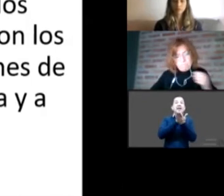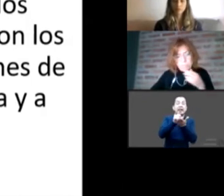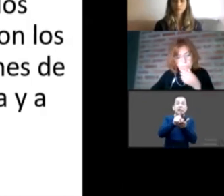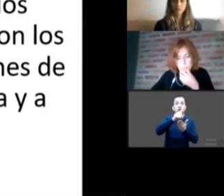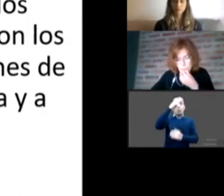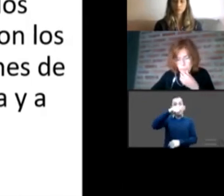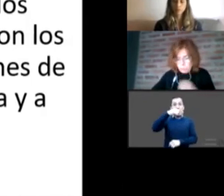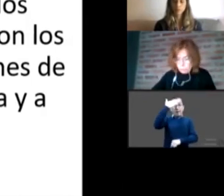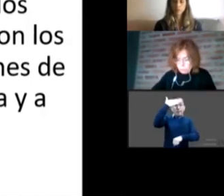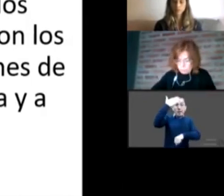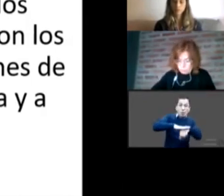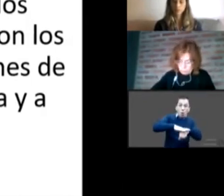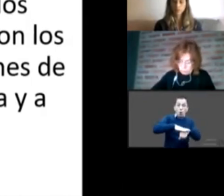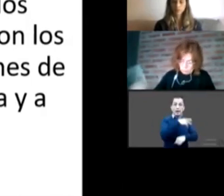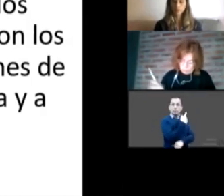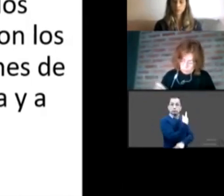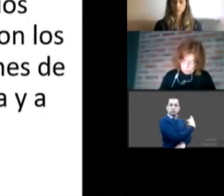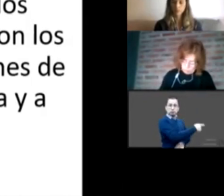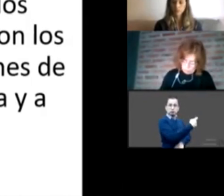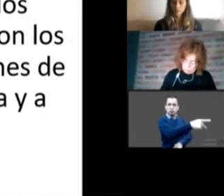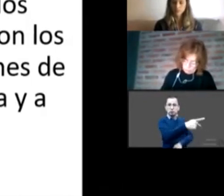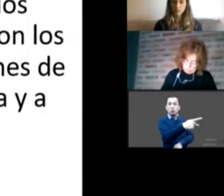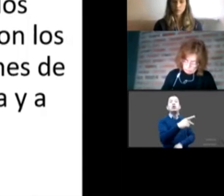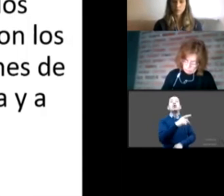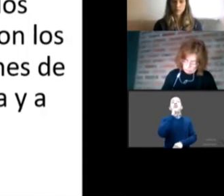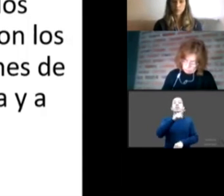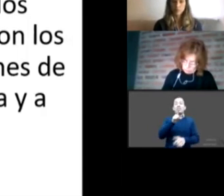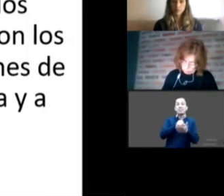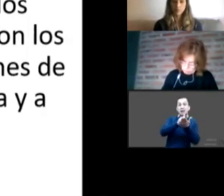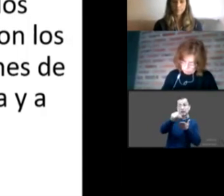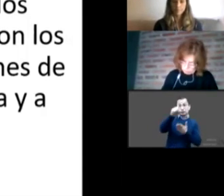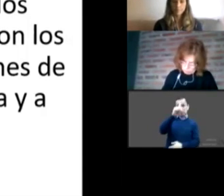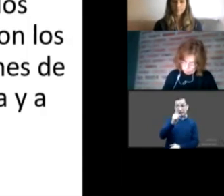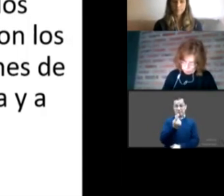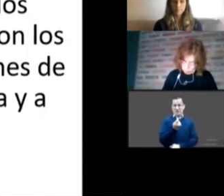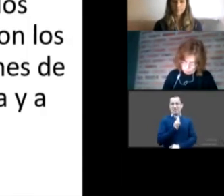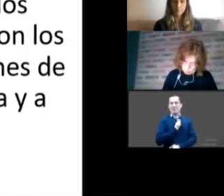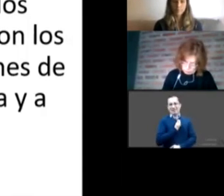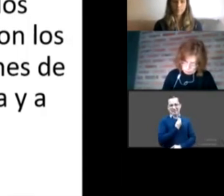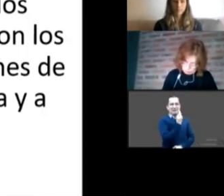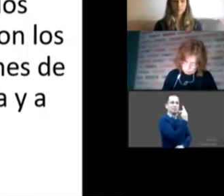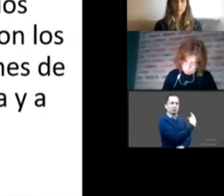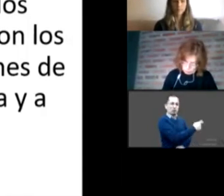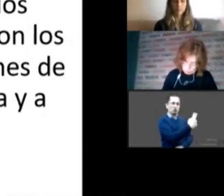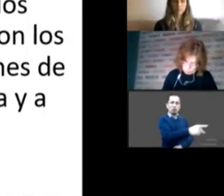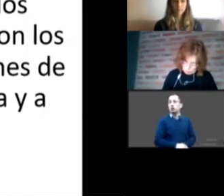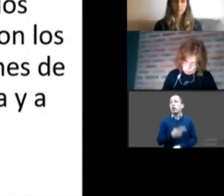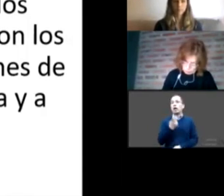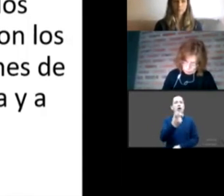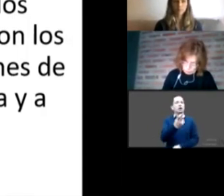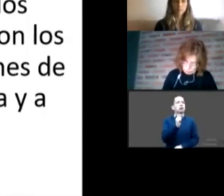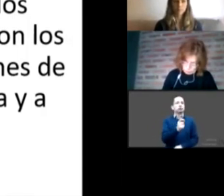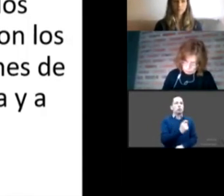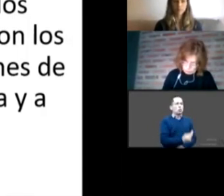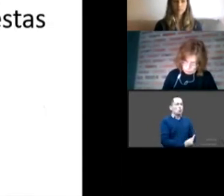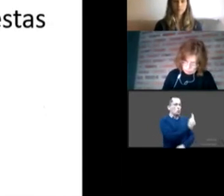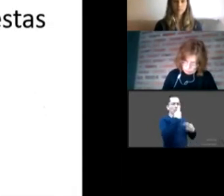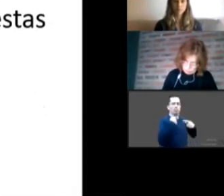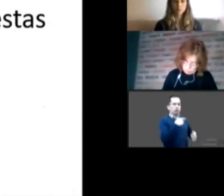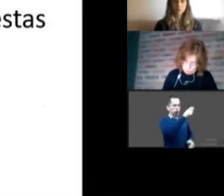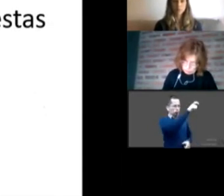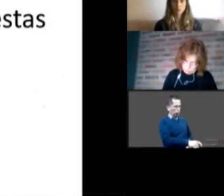queda problematizada en la continuidad de la biografía de una persona